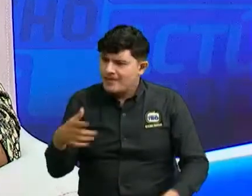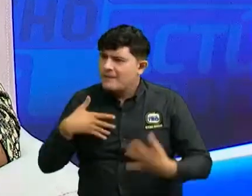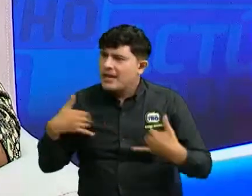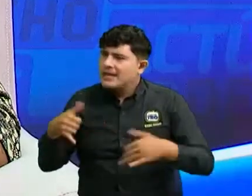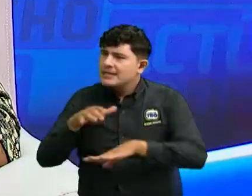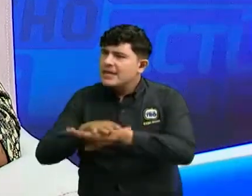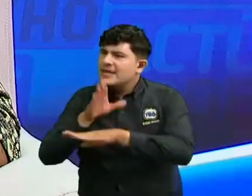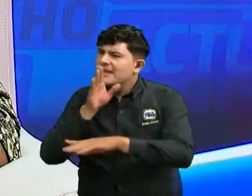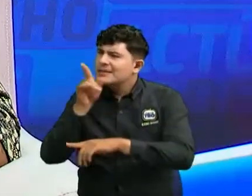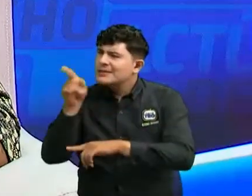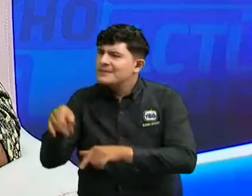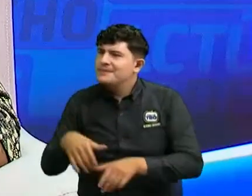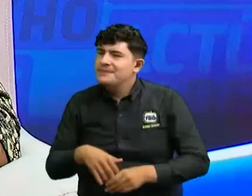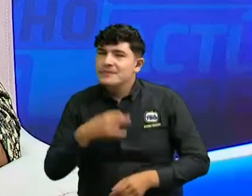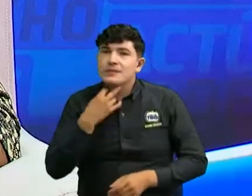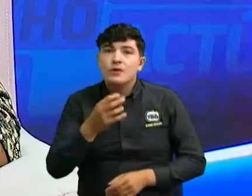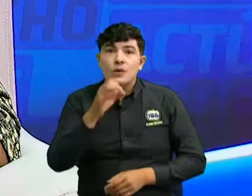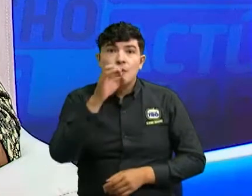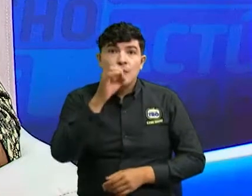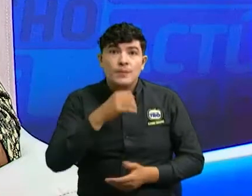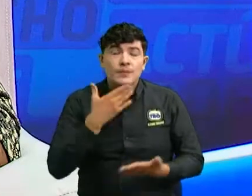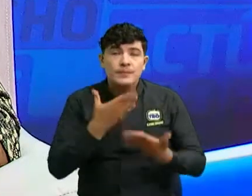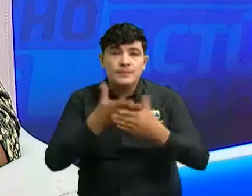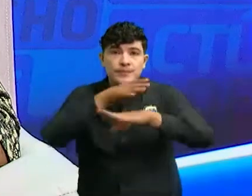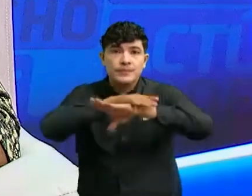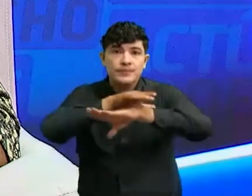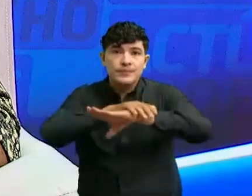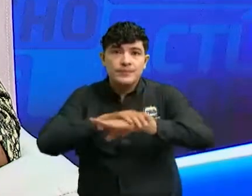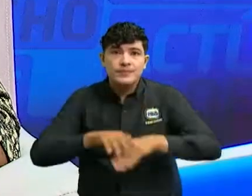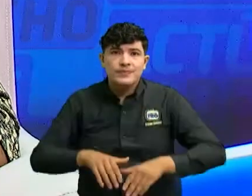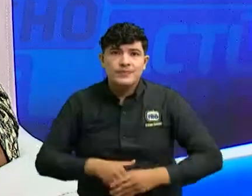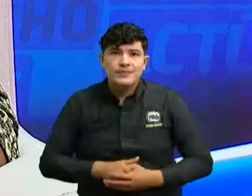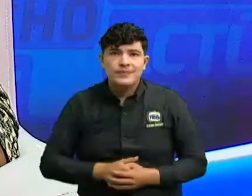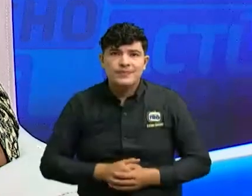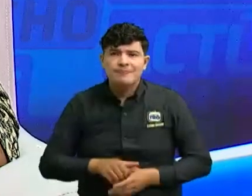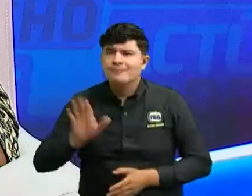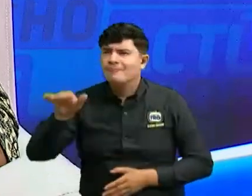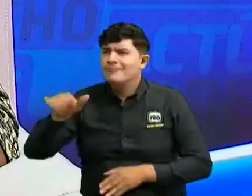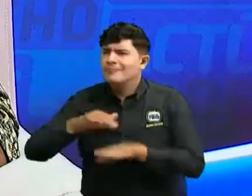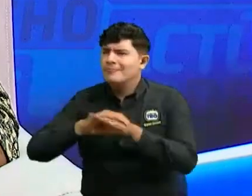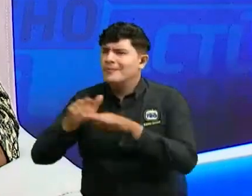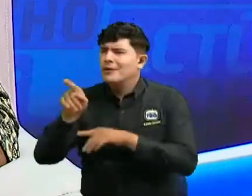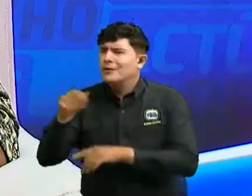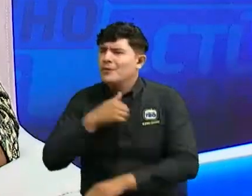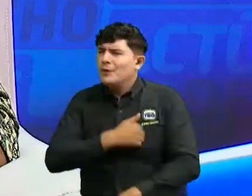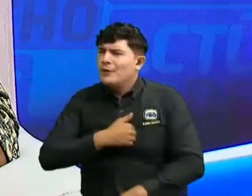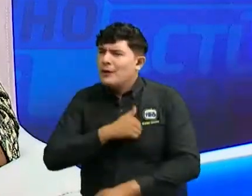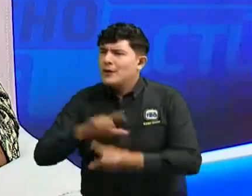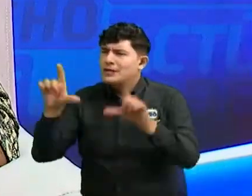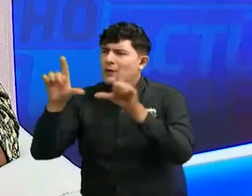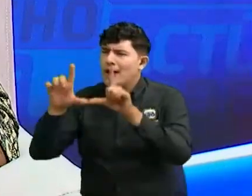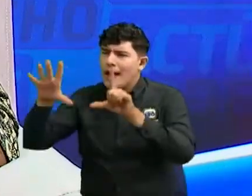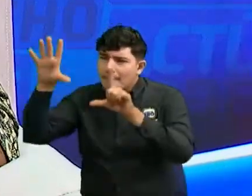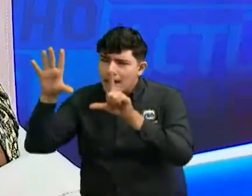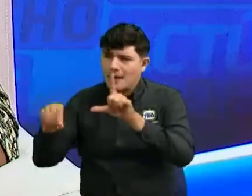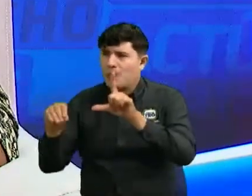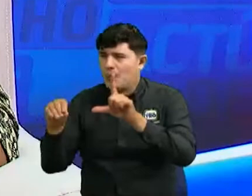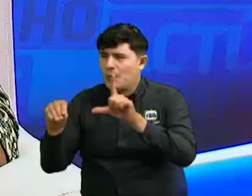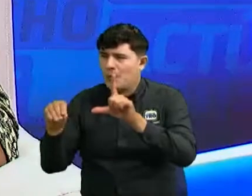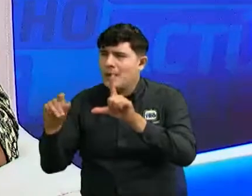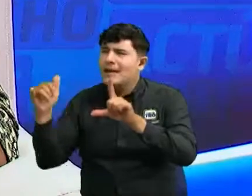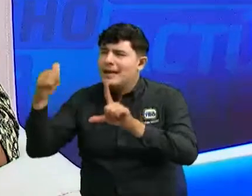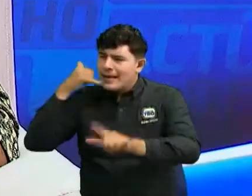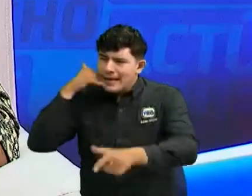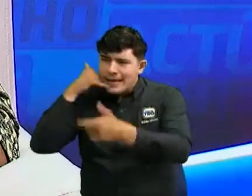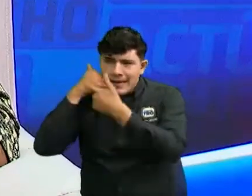hablamos? Buenas tardes. Bueno, voy a invitarle a que le baje todo el volumen a su televisor. Nos